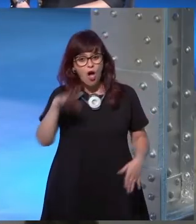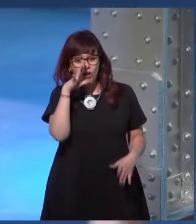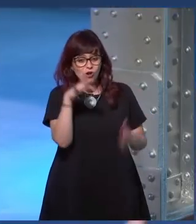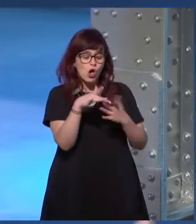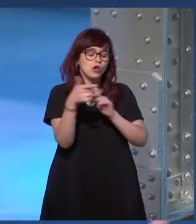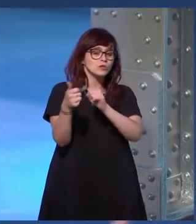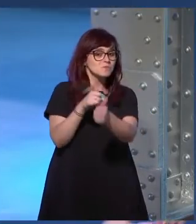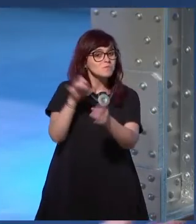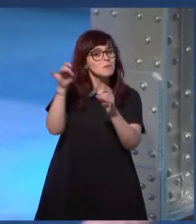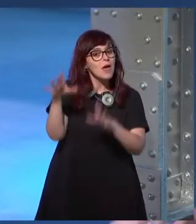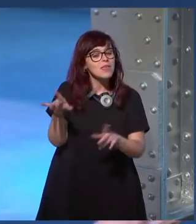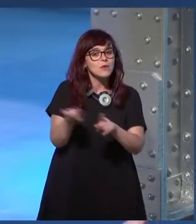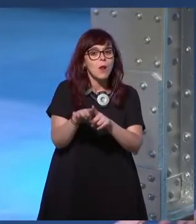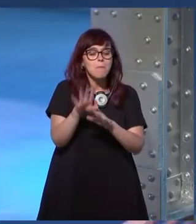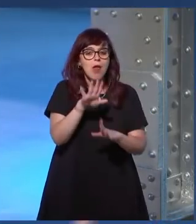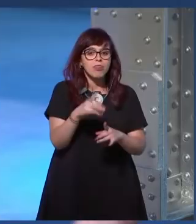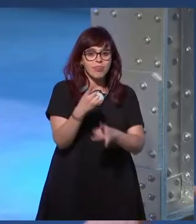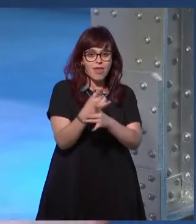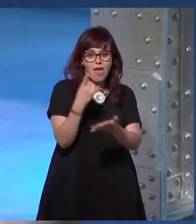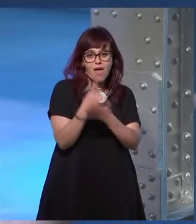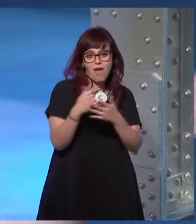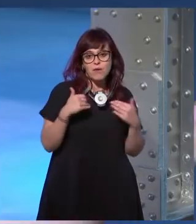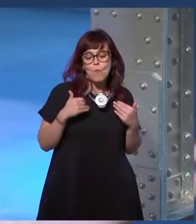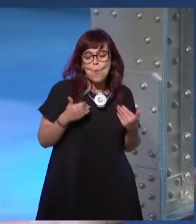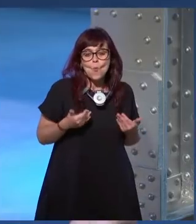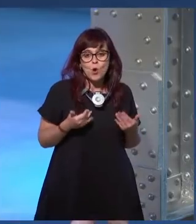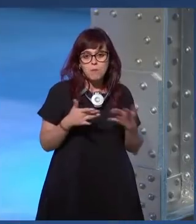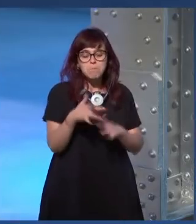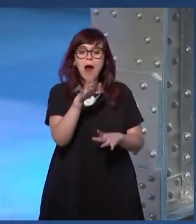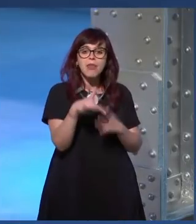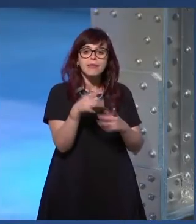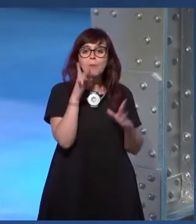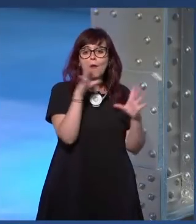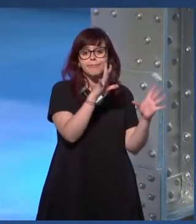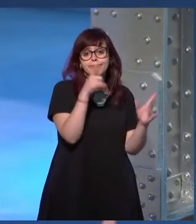parece que por ir enseñando un poco de carne ya eres como un buffet libre